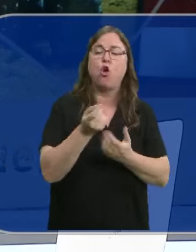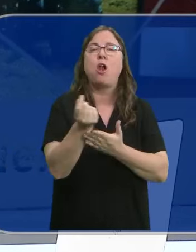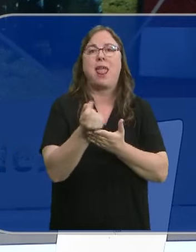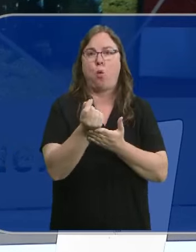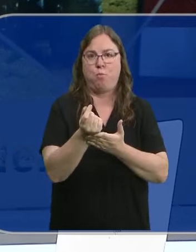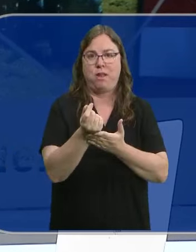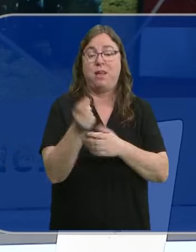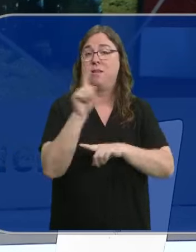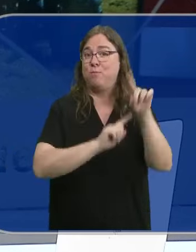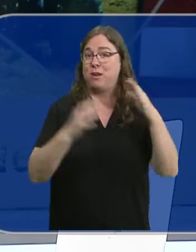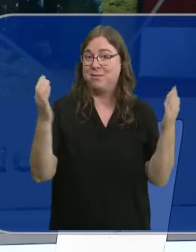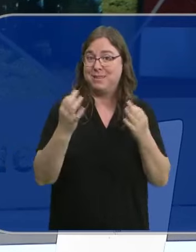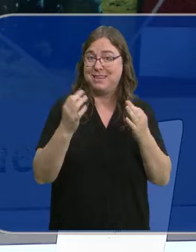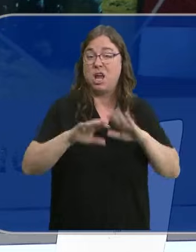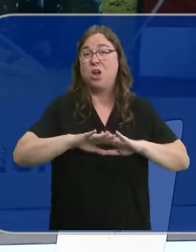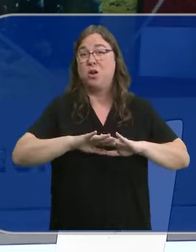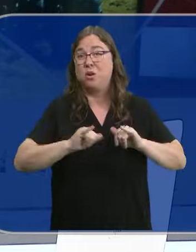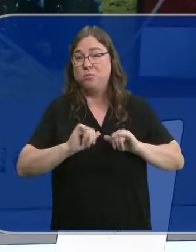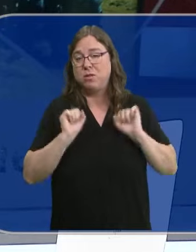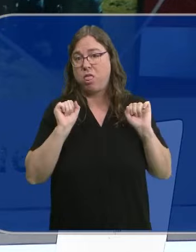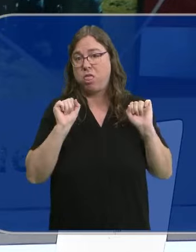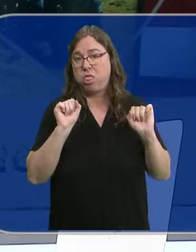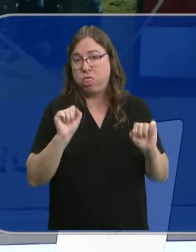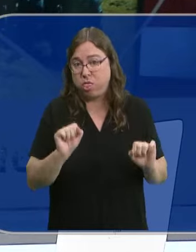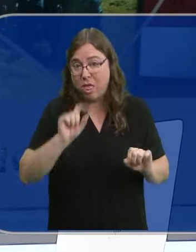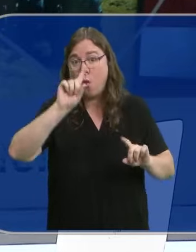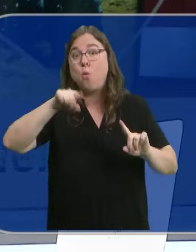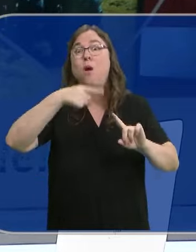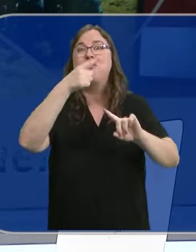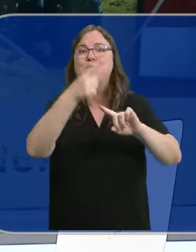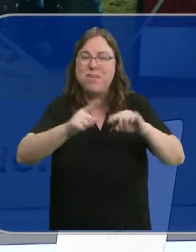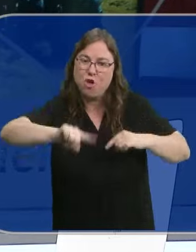legumbre. El problema es que la compensación se retrasa hasta el año y medio.